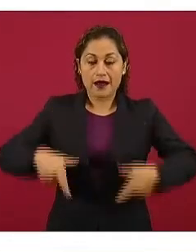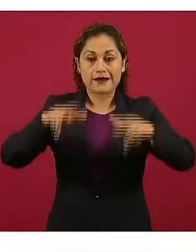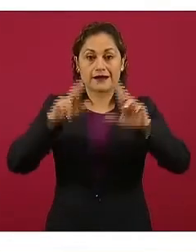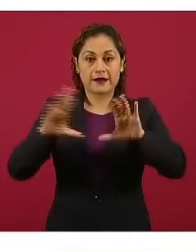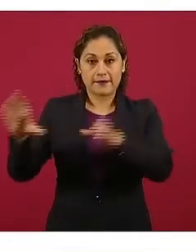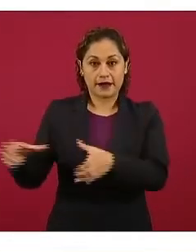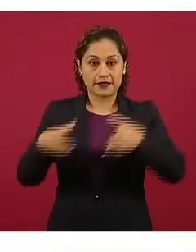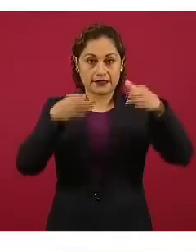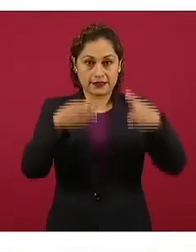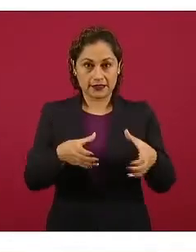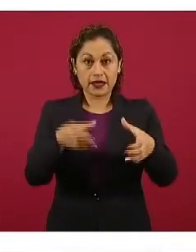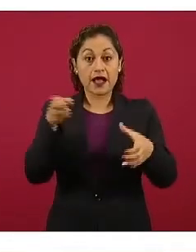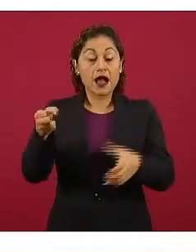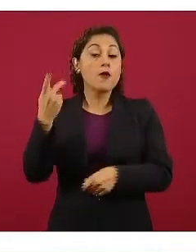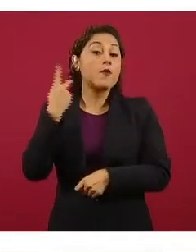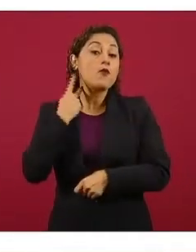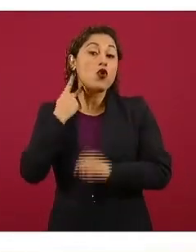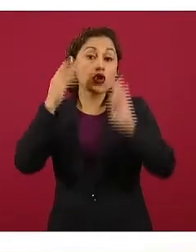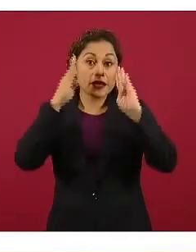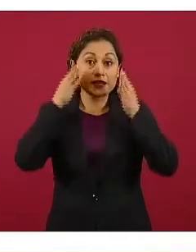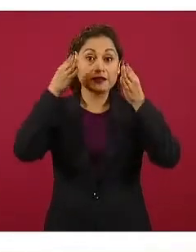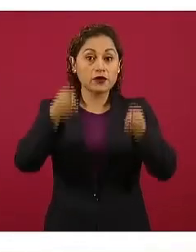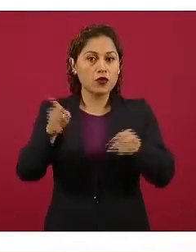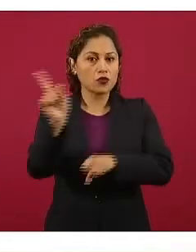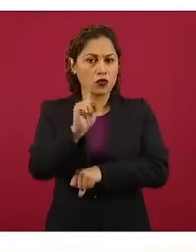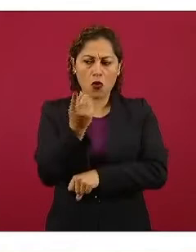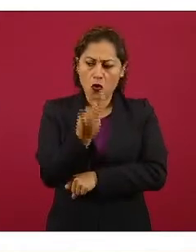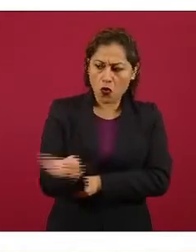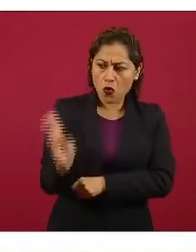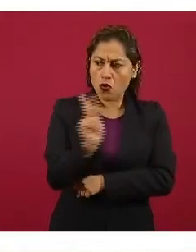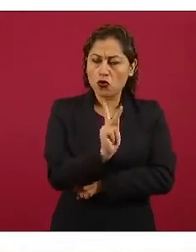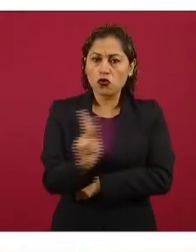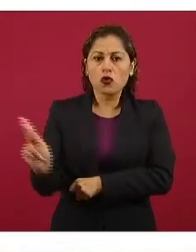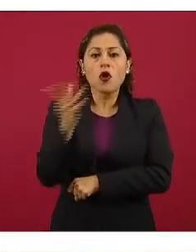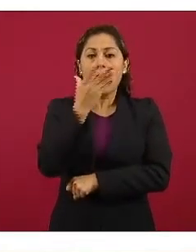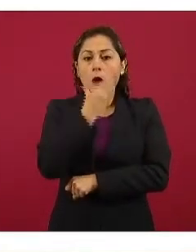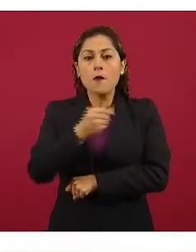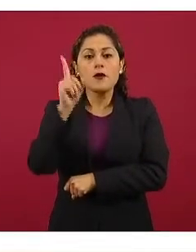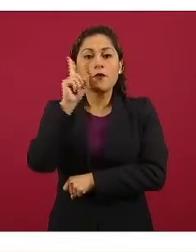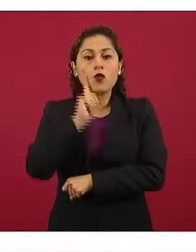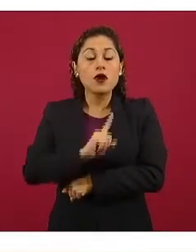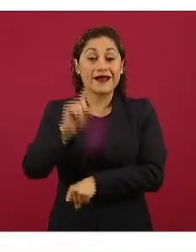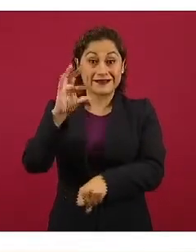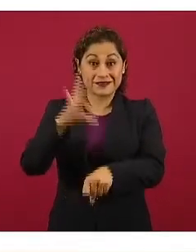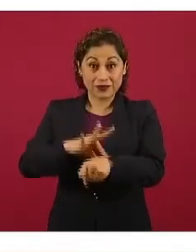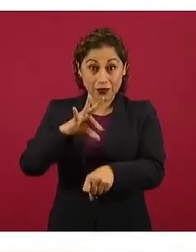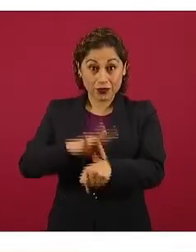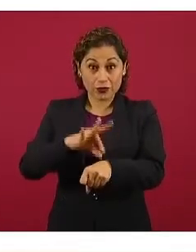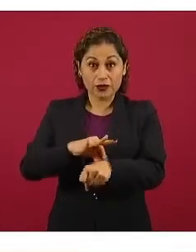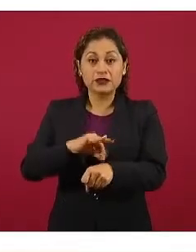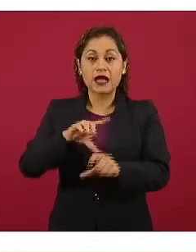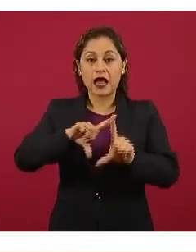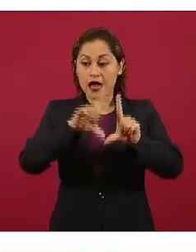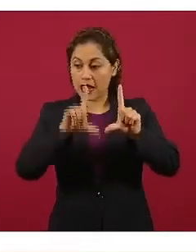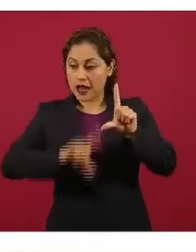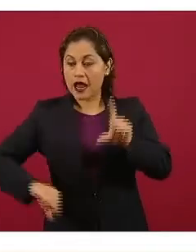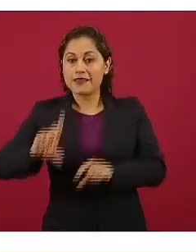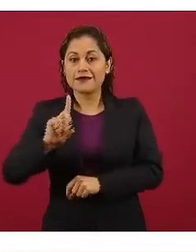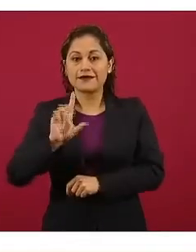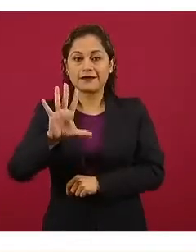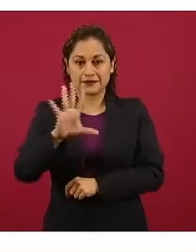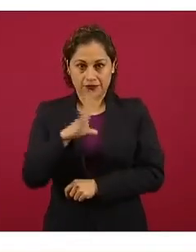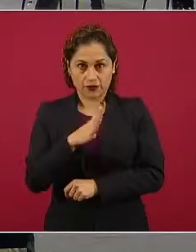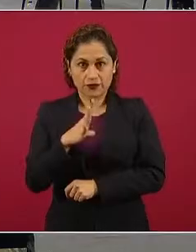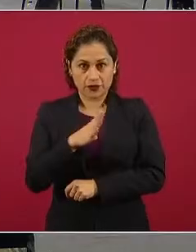representantes y ya no son políticos, ahora son médicos y médicas, todos los 35 que hay en todo el país. Por eso, hoy